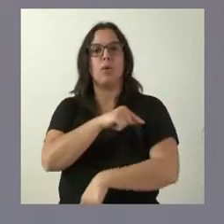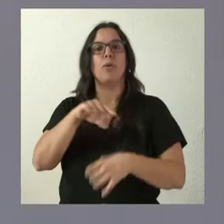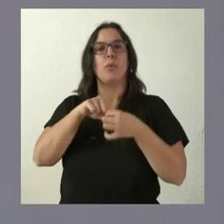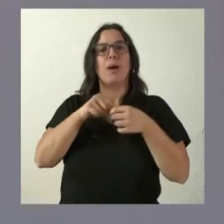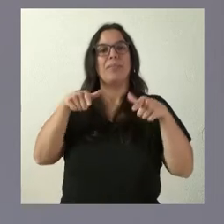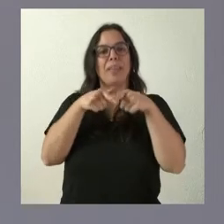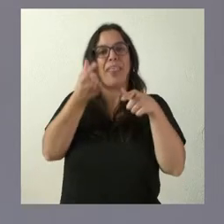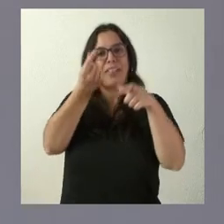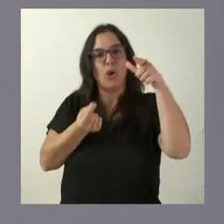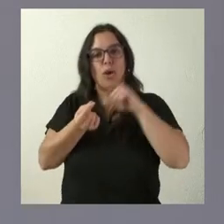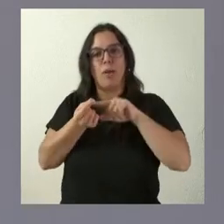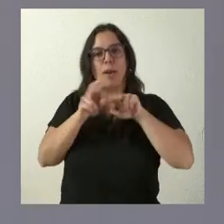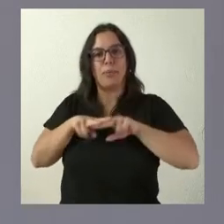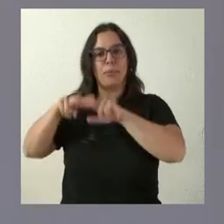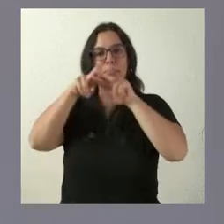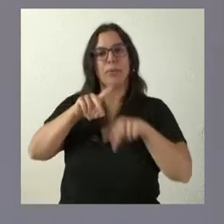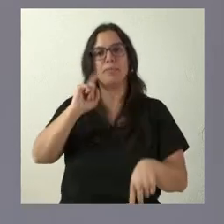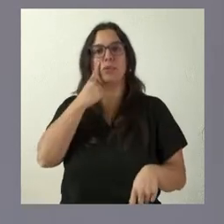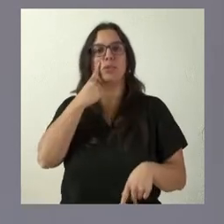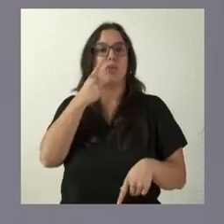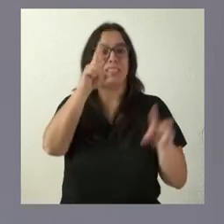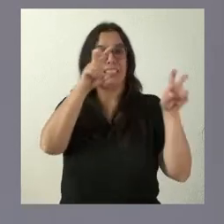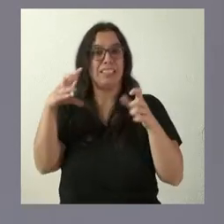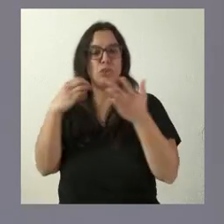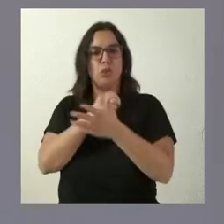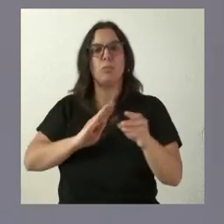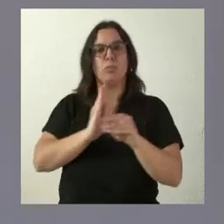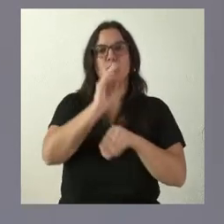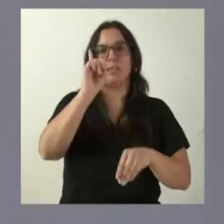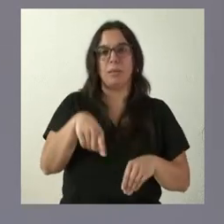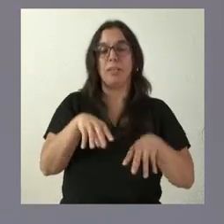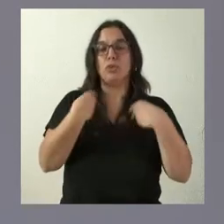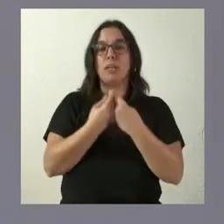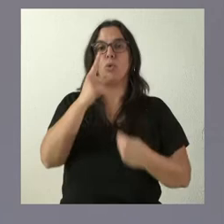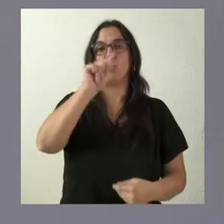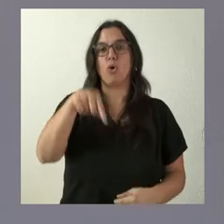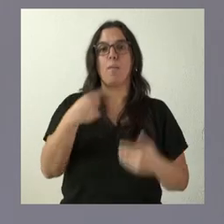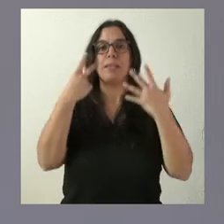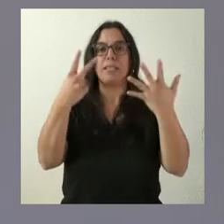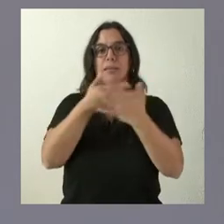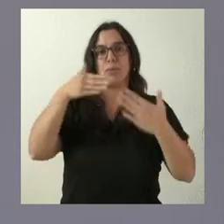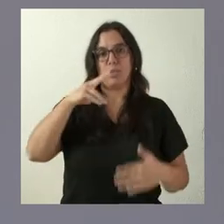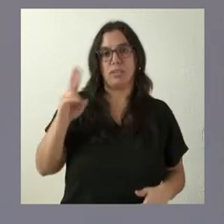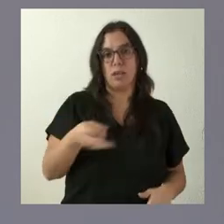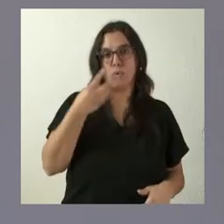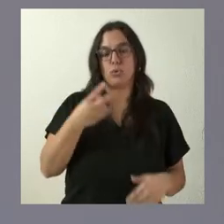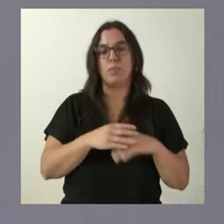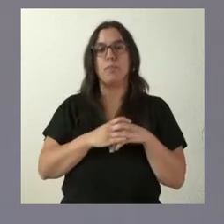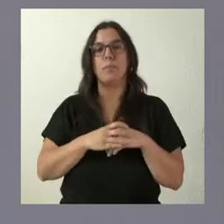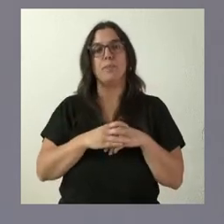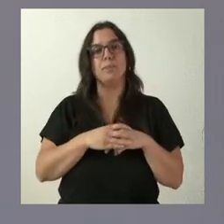figura aquí toda la relación de las cuestiones en este ámbito que supone una inversión global de 1,7 millones de euros. Asimismo,